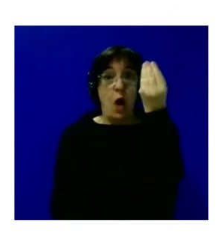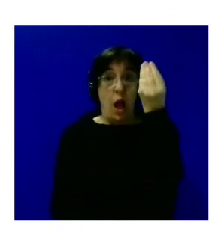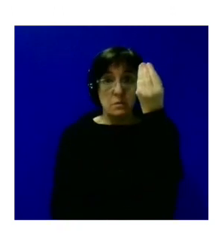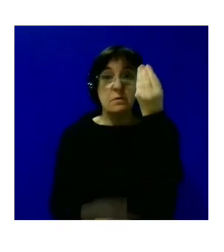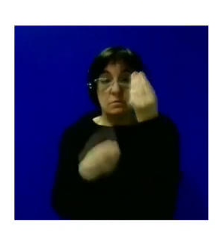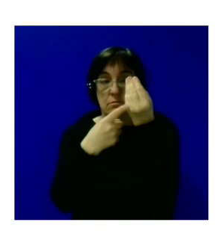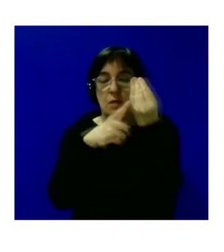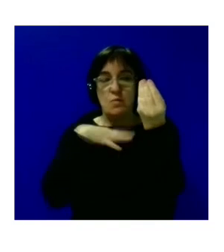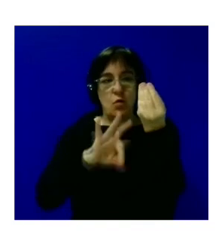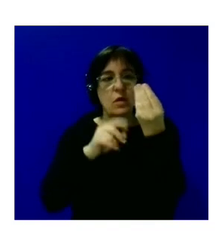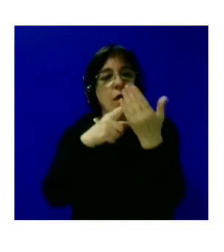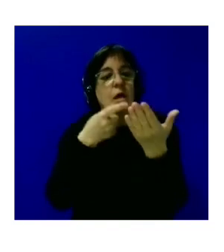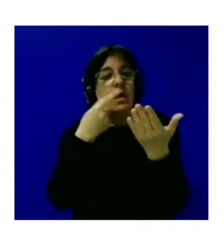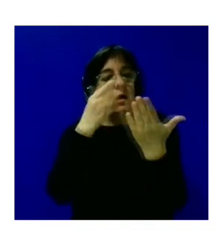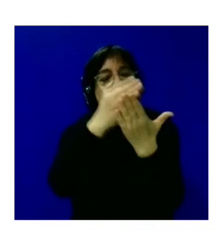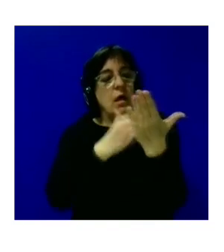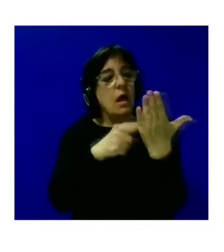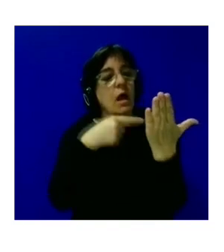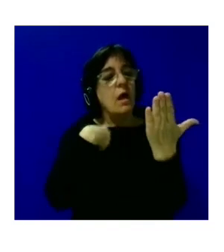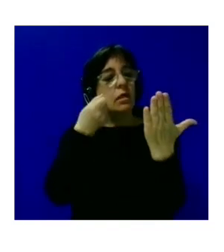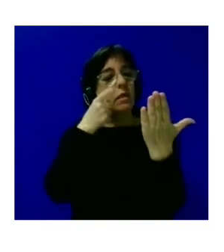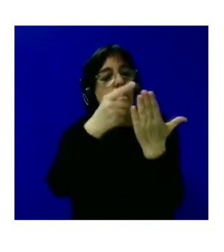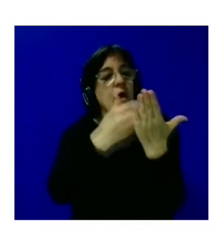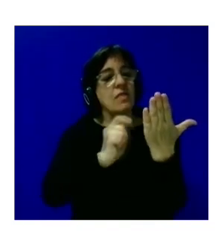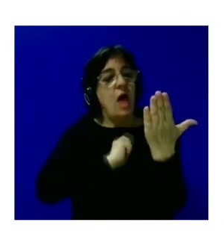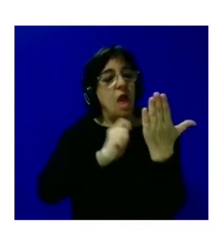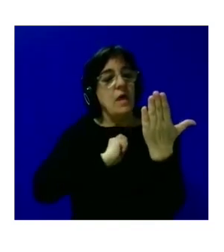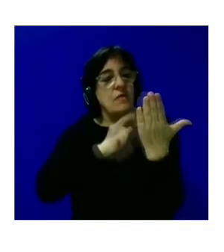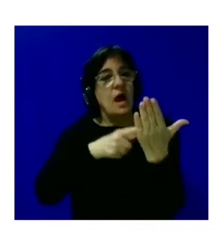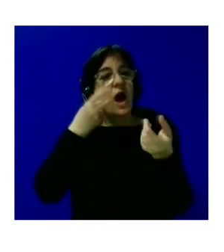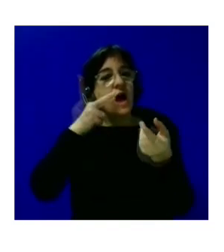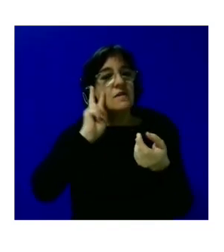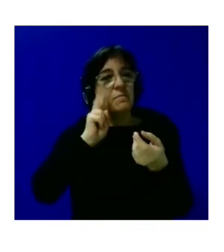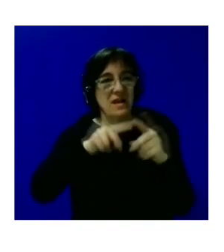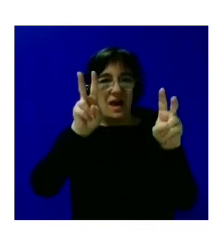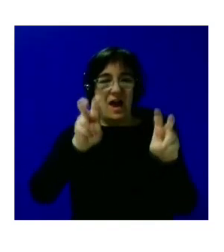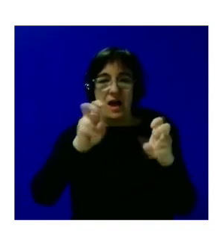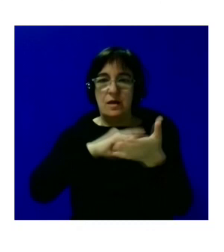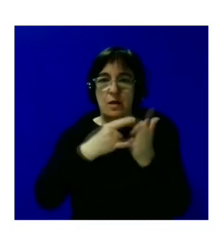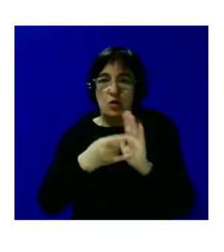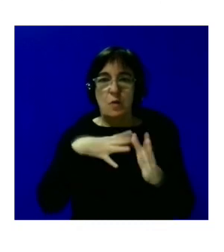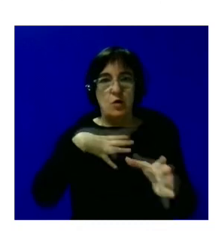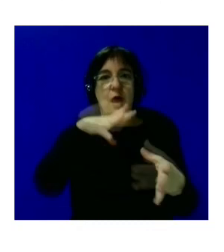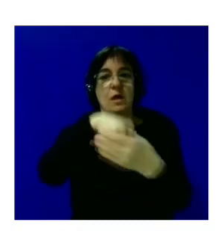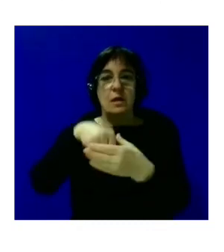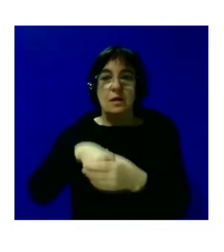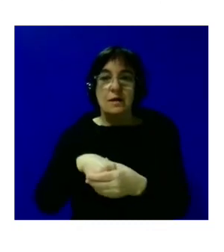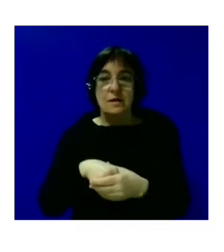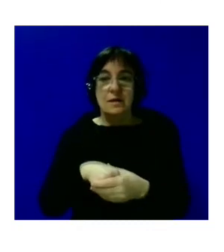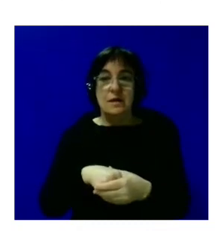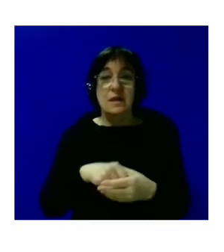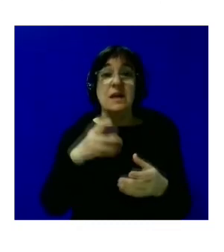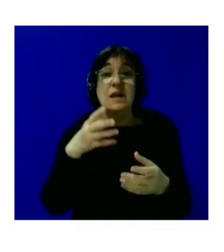a poder acceder a todas esas pistas que vamos dando desde la experiencia del retoma para que eso se pueda implementar ahora ¿quién